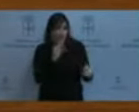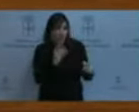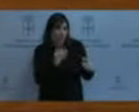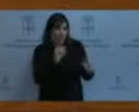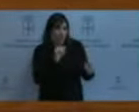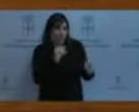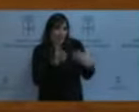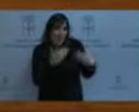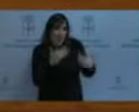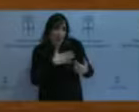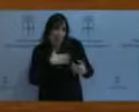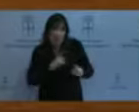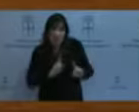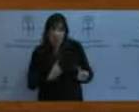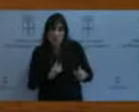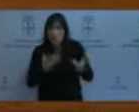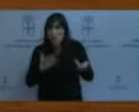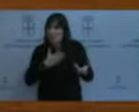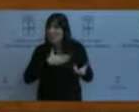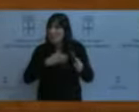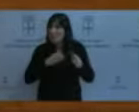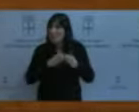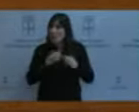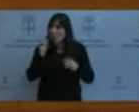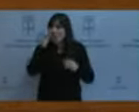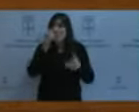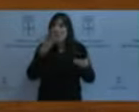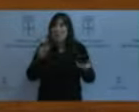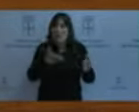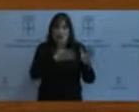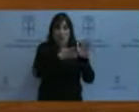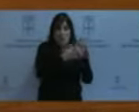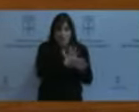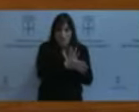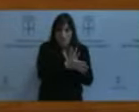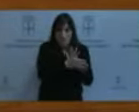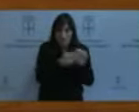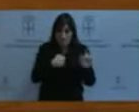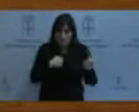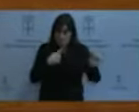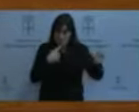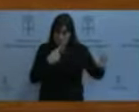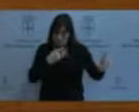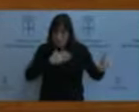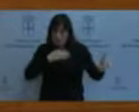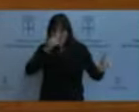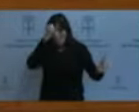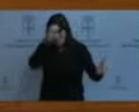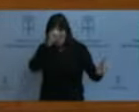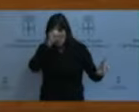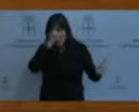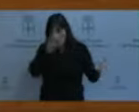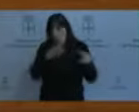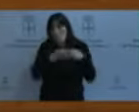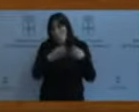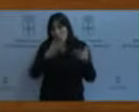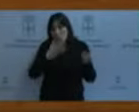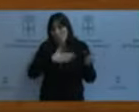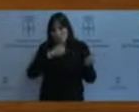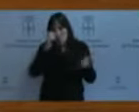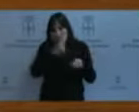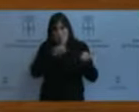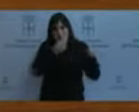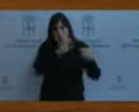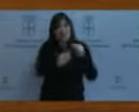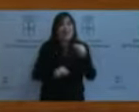y luego voy a hacer alguna consideración sobre esto. En